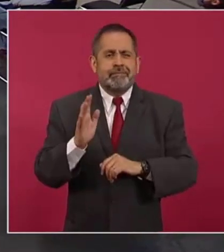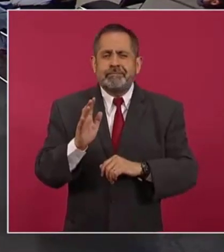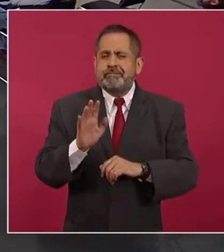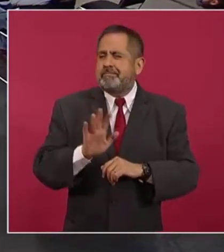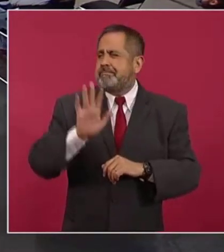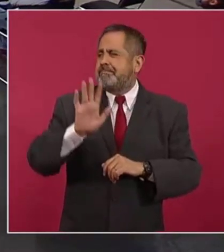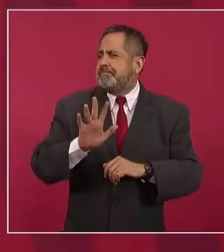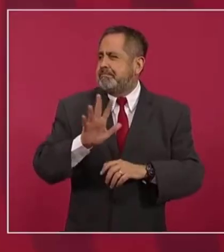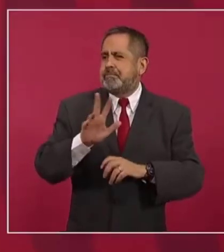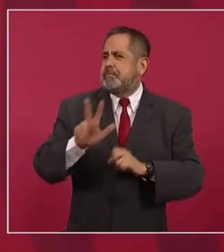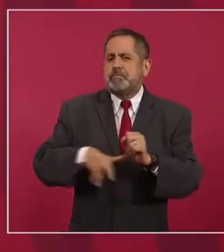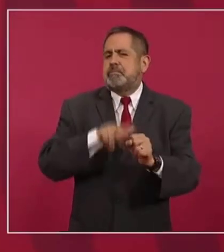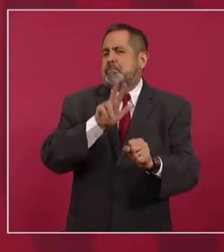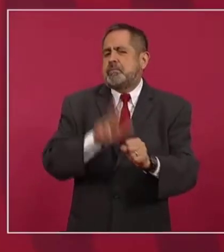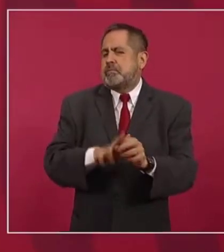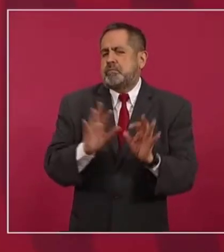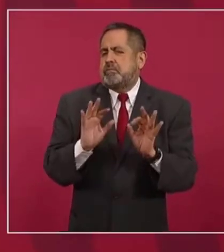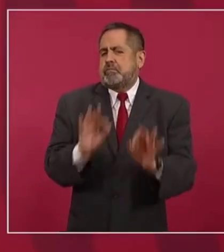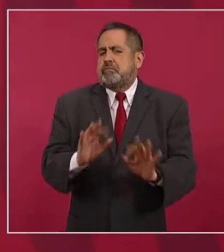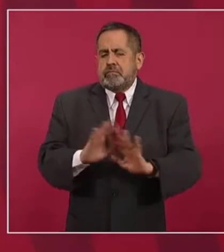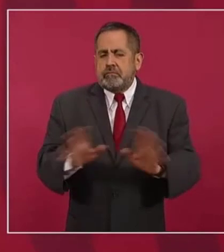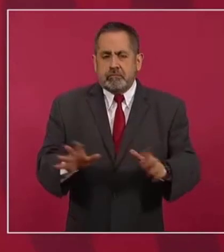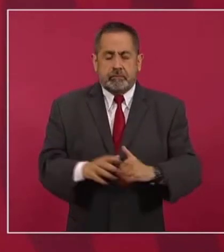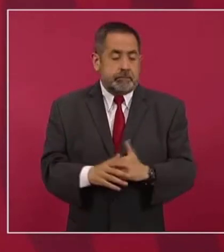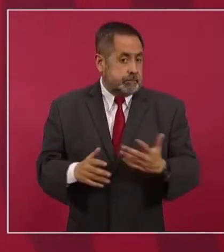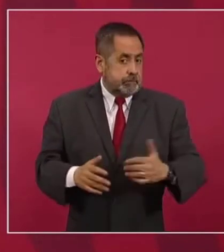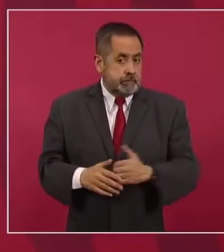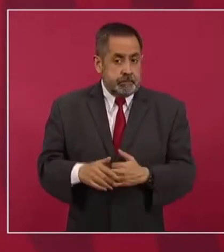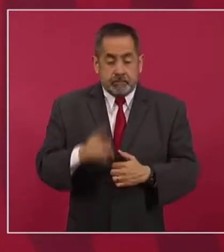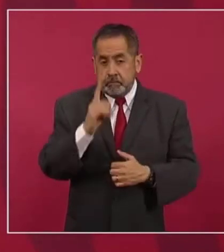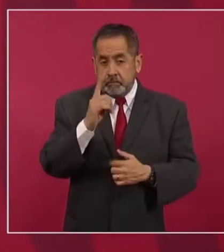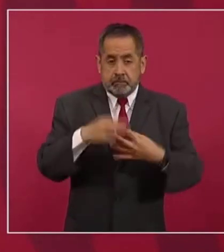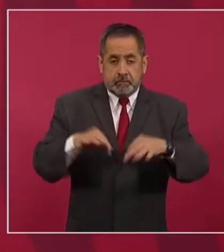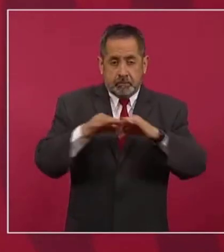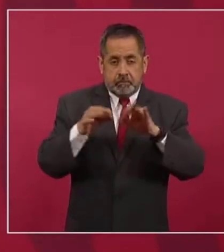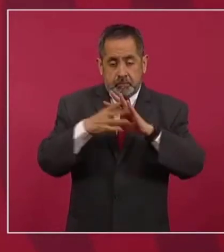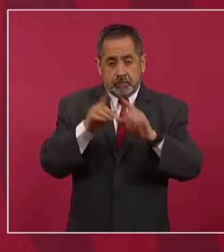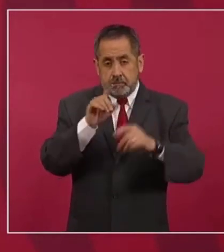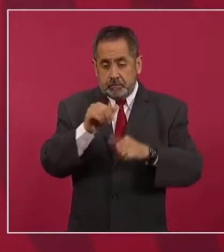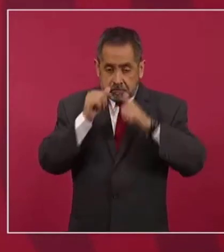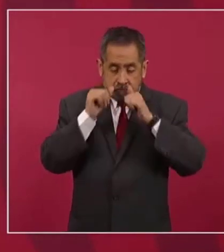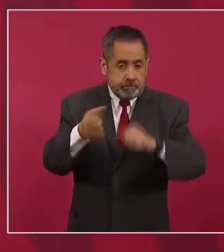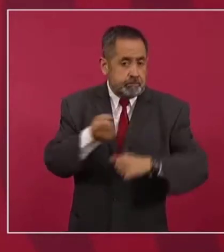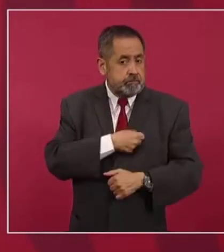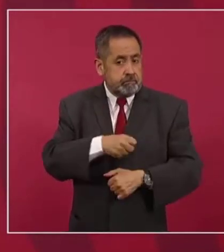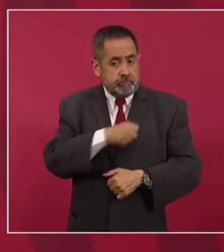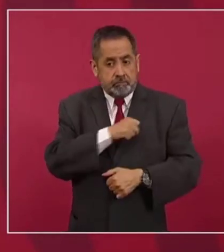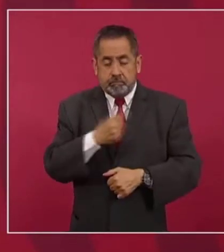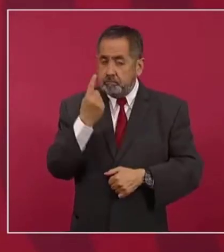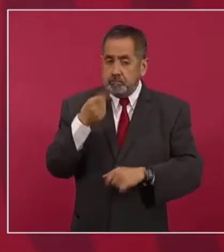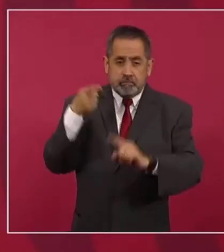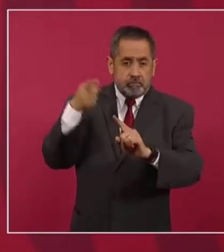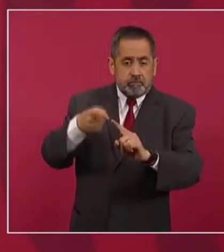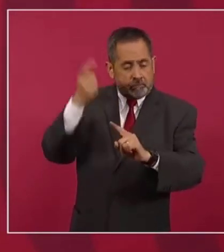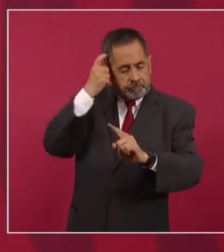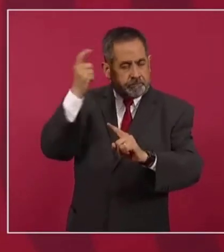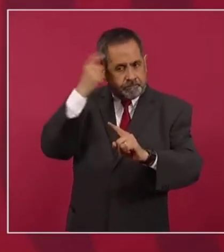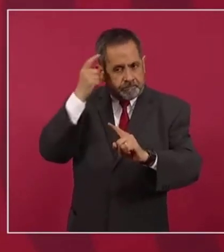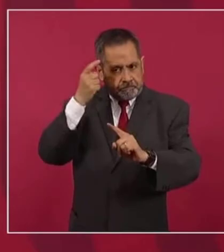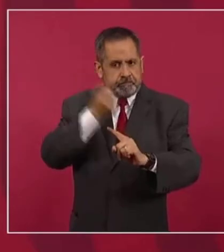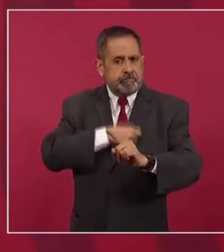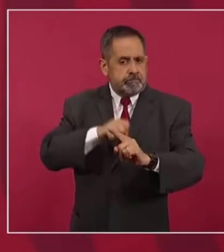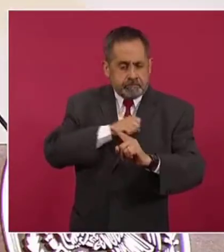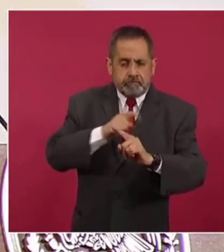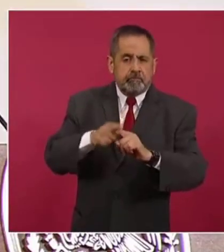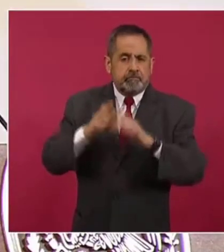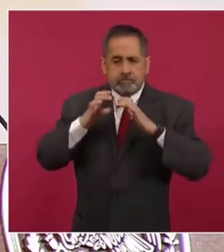importante, insistimos, más que nada porque viene la cuestión de atender la salud, no solamente mental, sino también física.